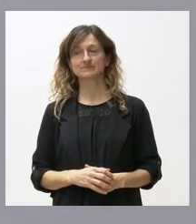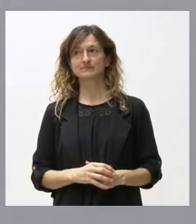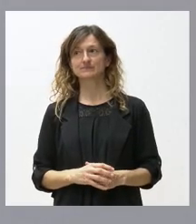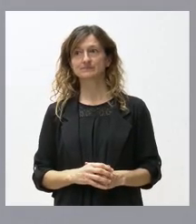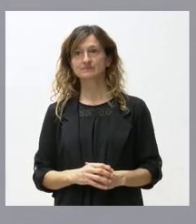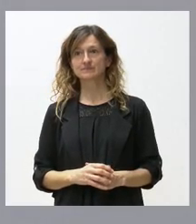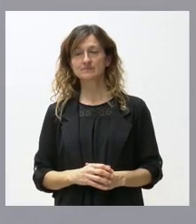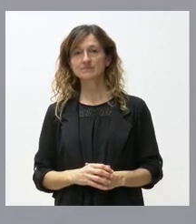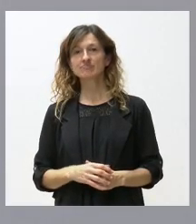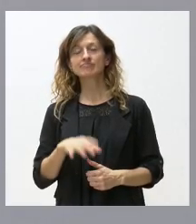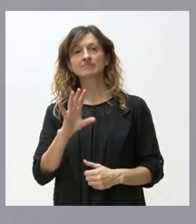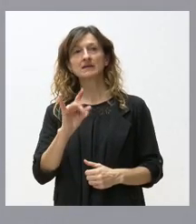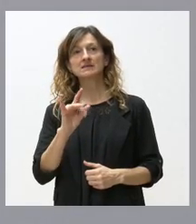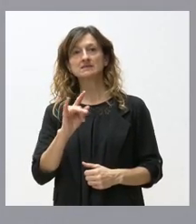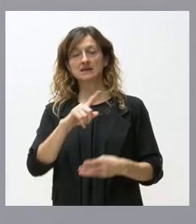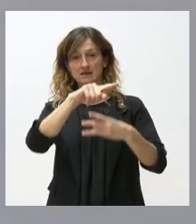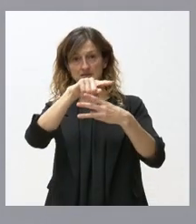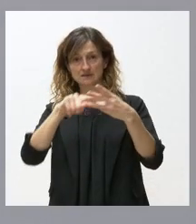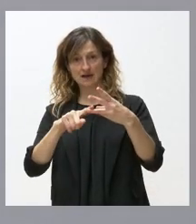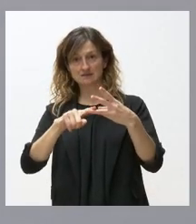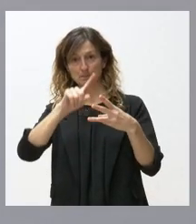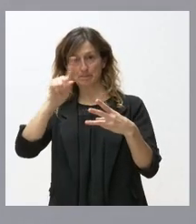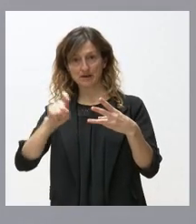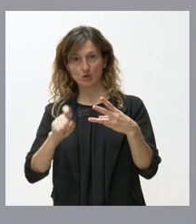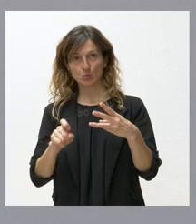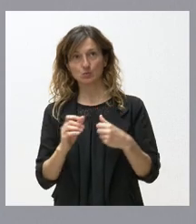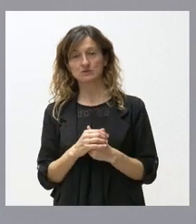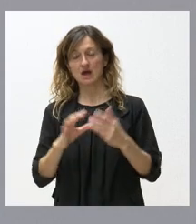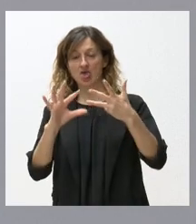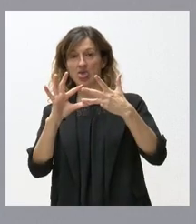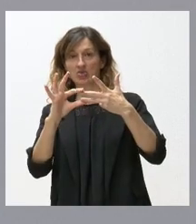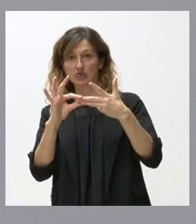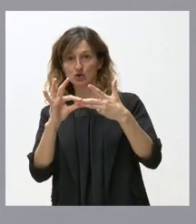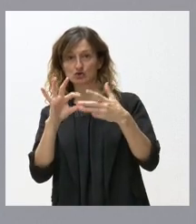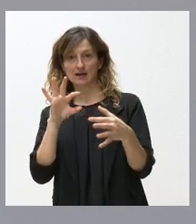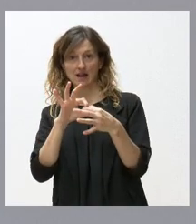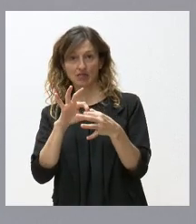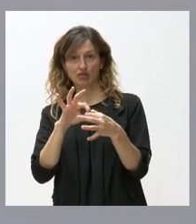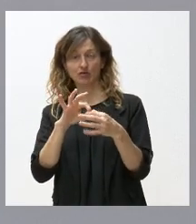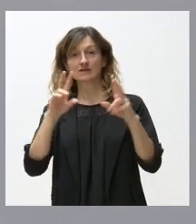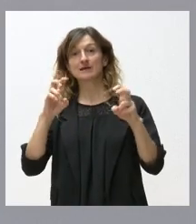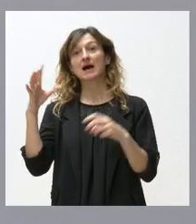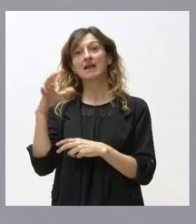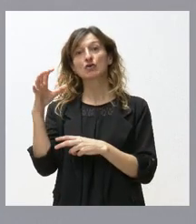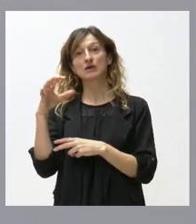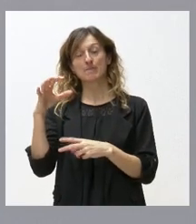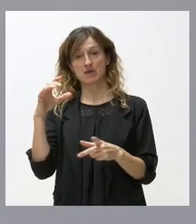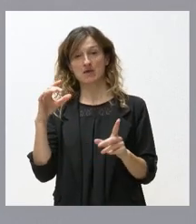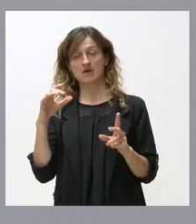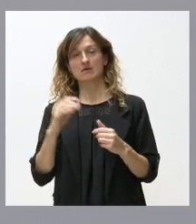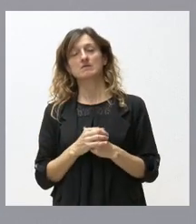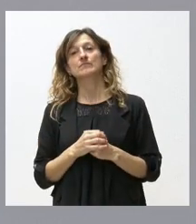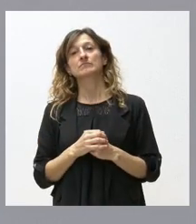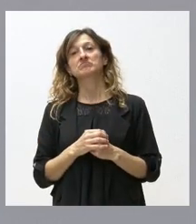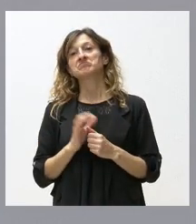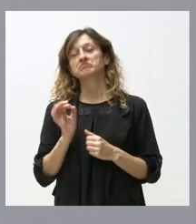Sí pues en relación con los asuntos que usted plantea y como los últimos tienen una cierta relación por comenzar el tema de radioterapia efectivamente hoy